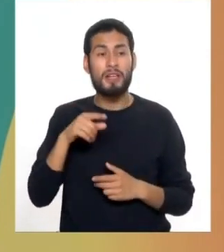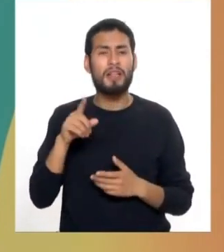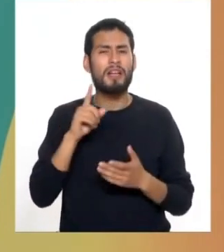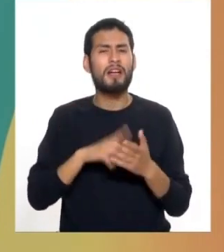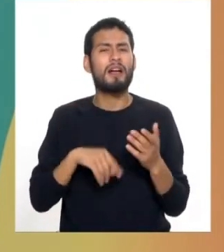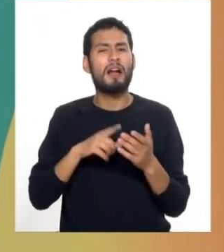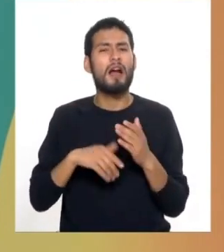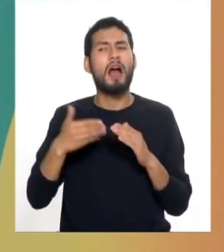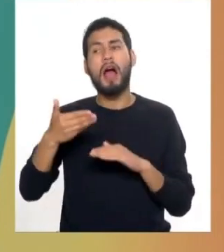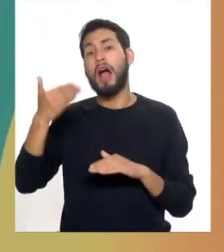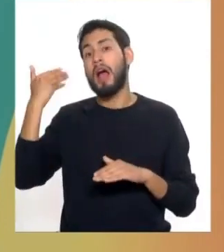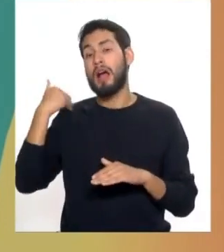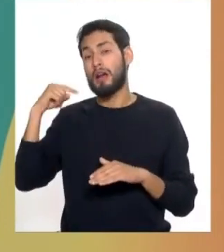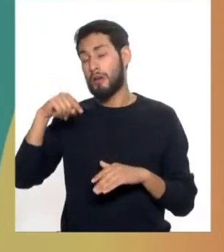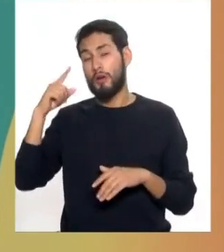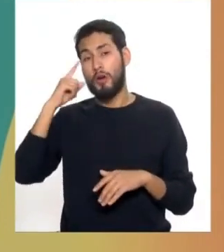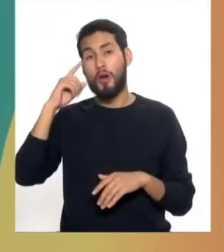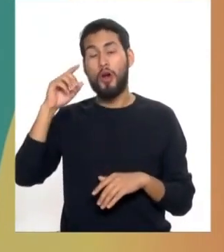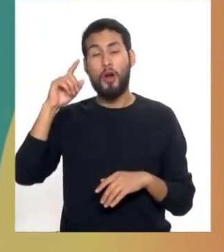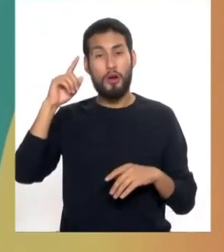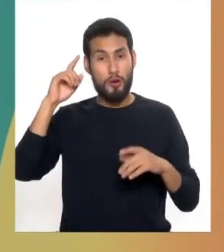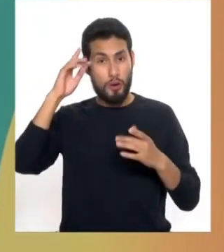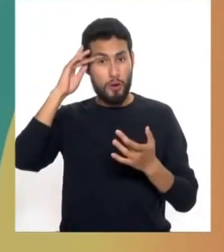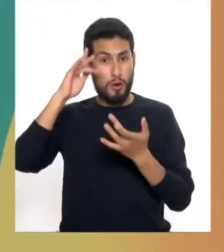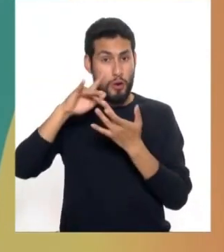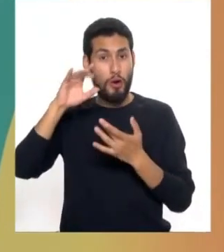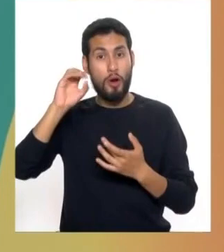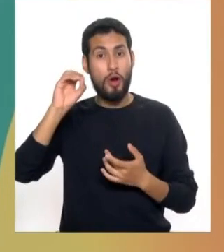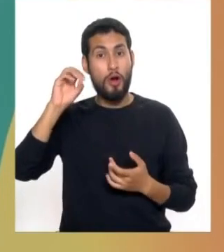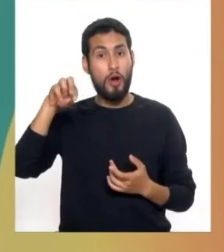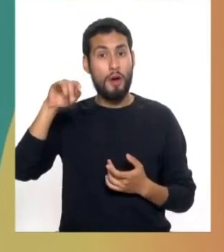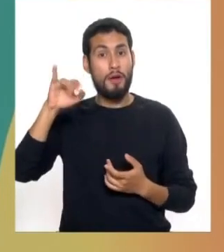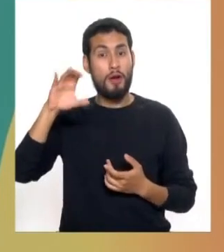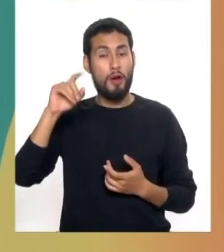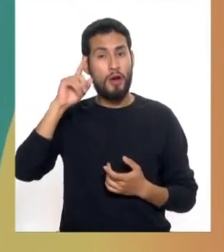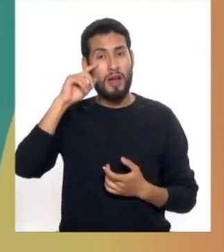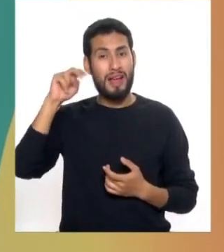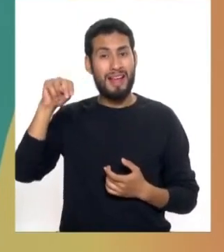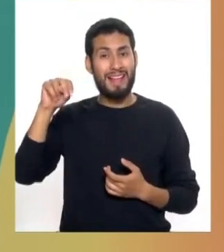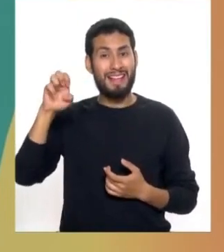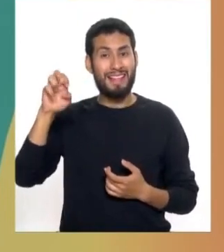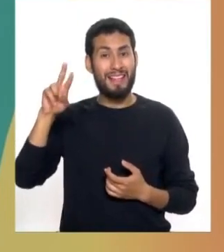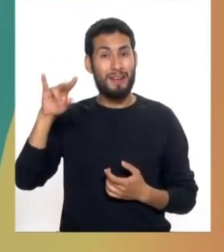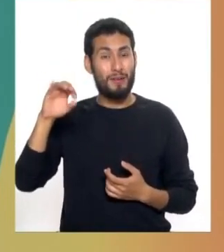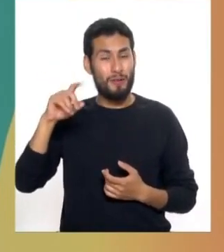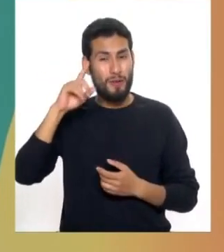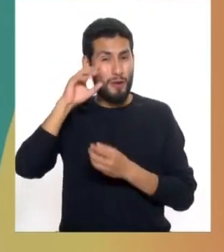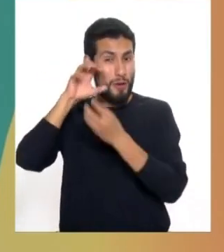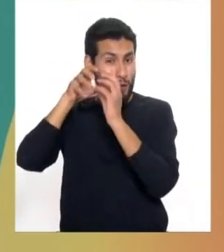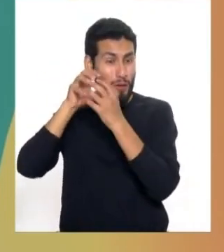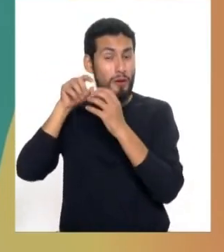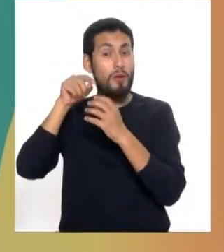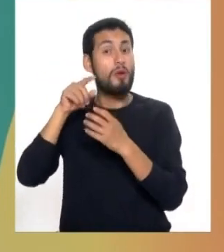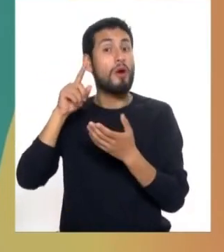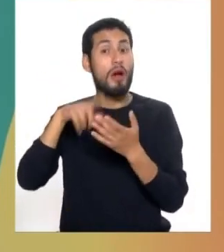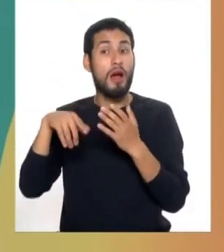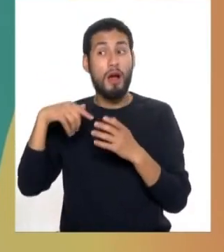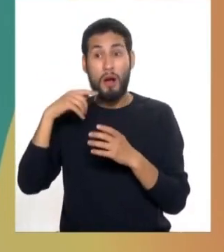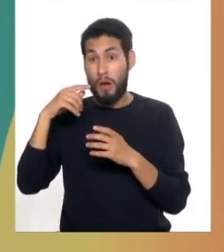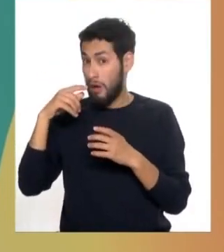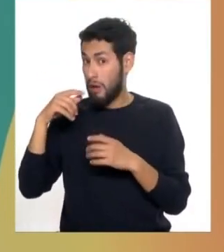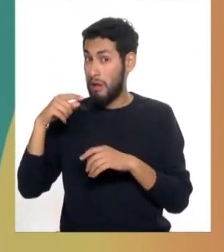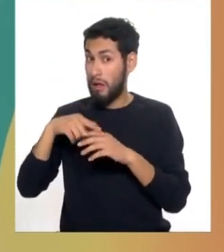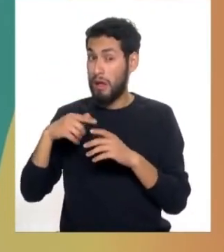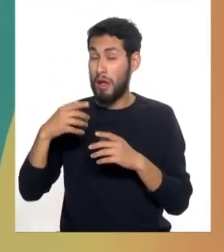previa tenía el nervio óptico antes de la operación, porque como comentaba, todo lo que se haya perdido por